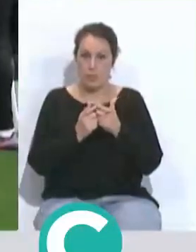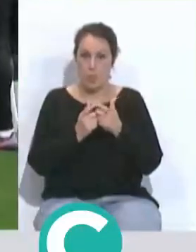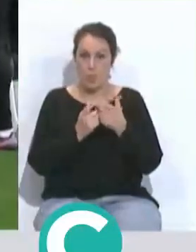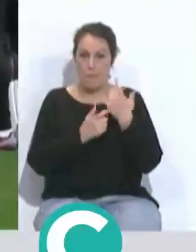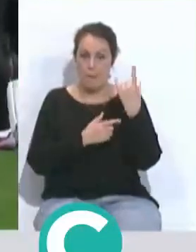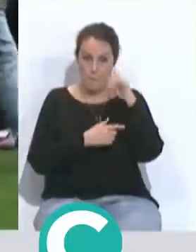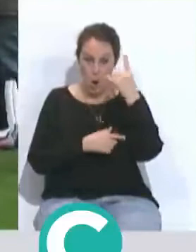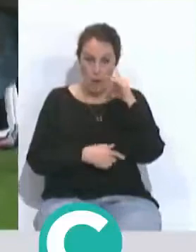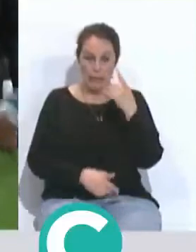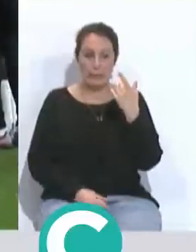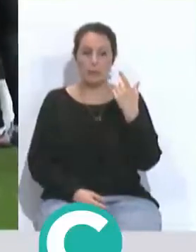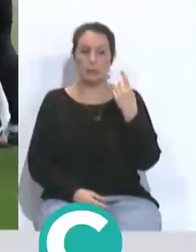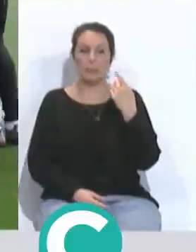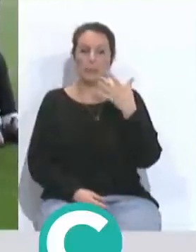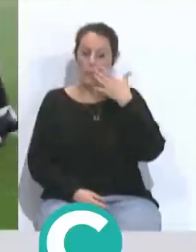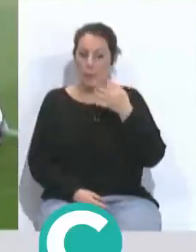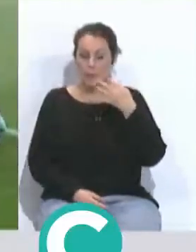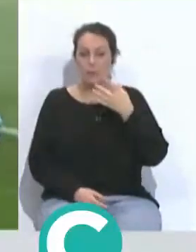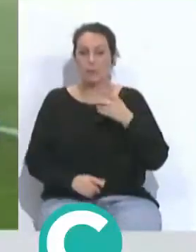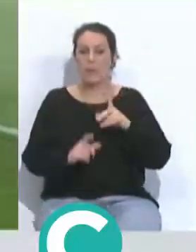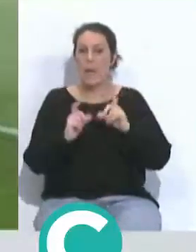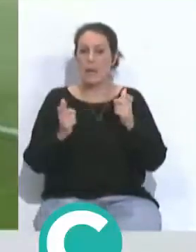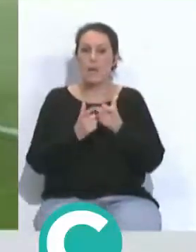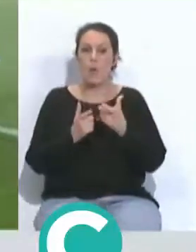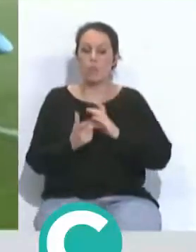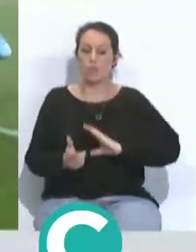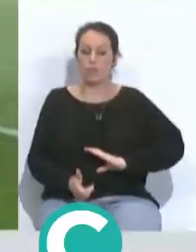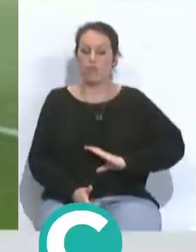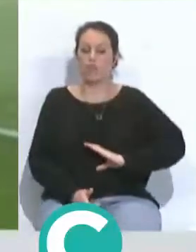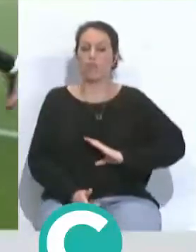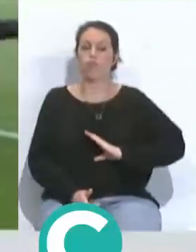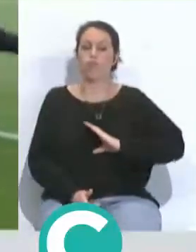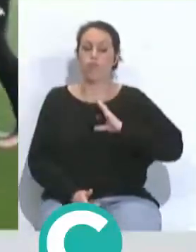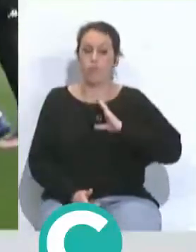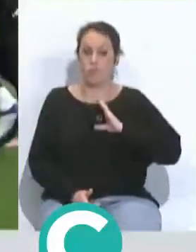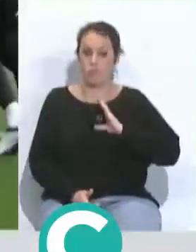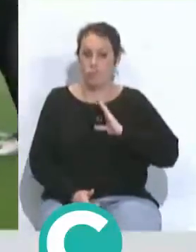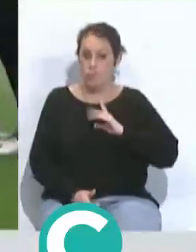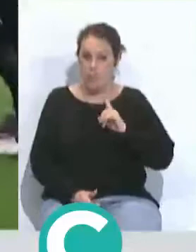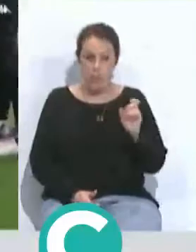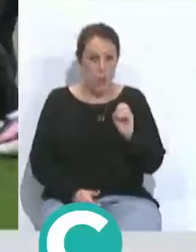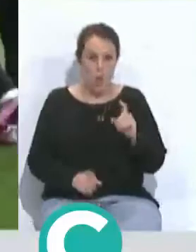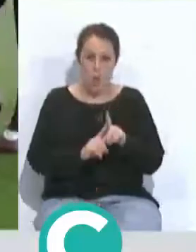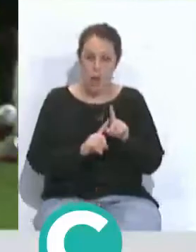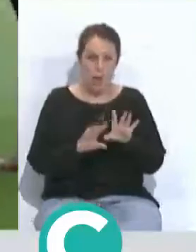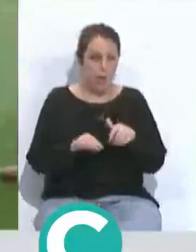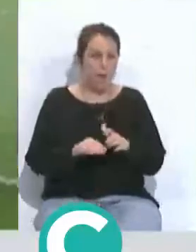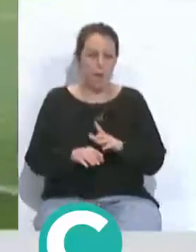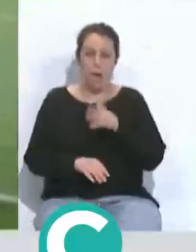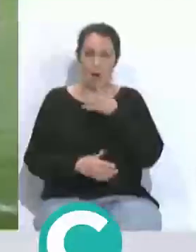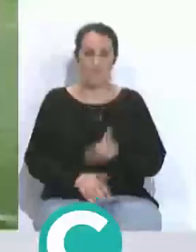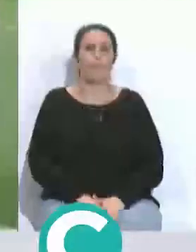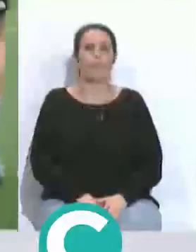realmente es un equipo que está con la moral al 100% casi como el Cádiz en este momento